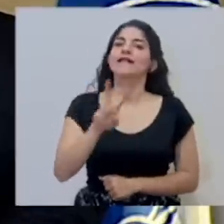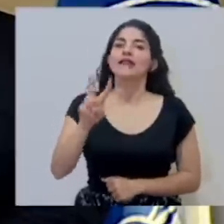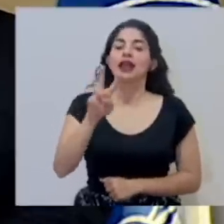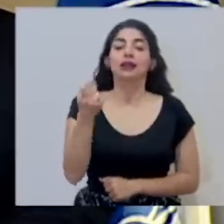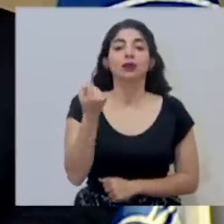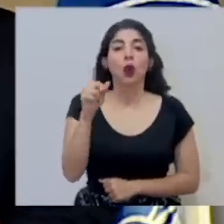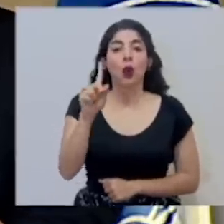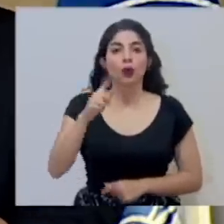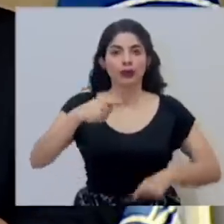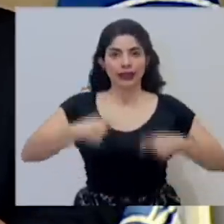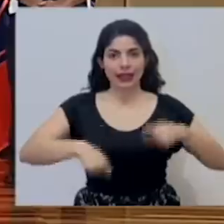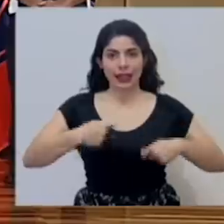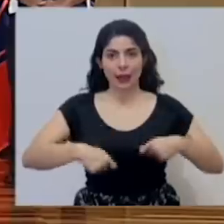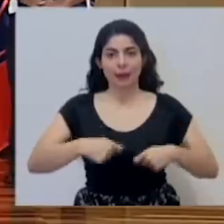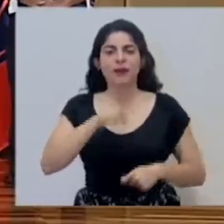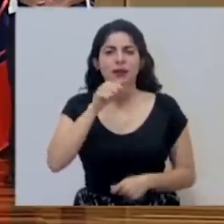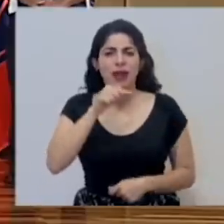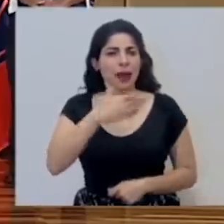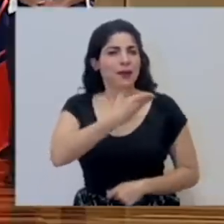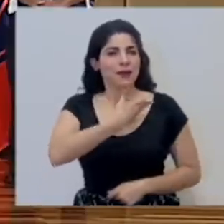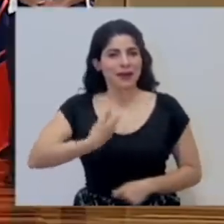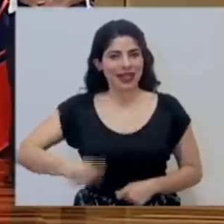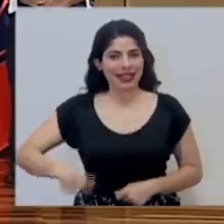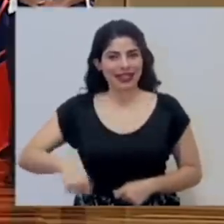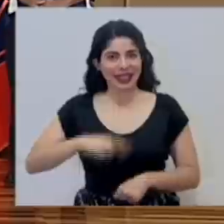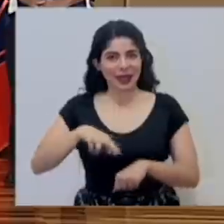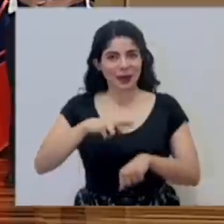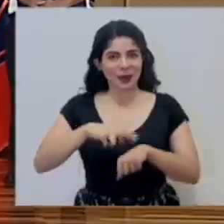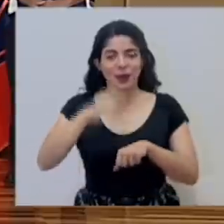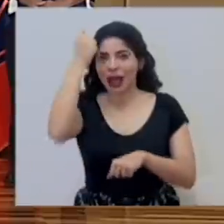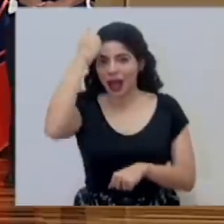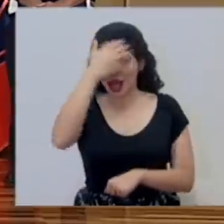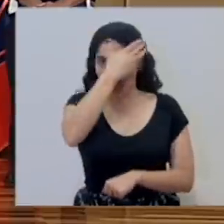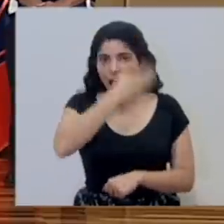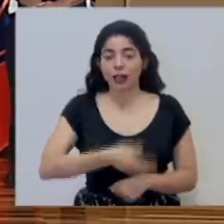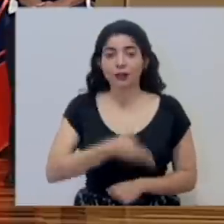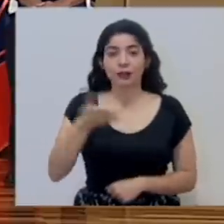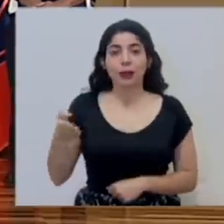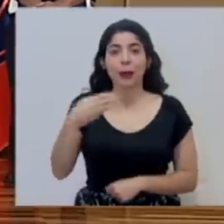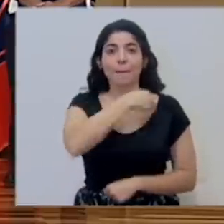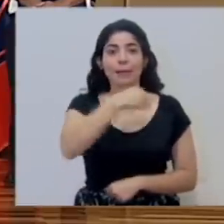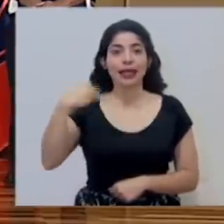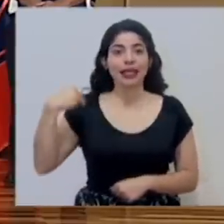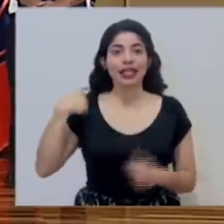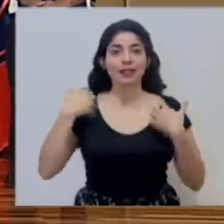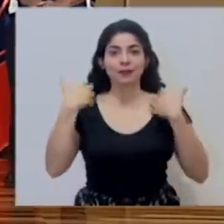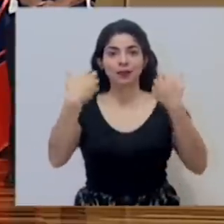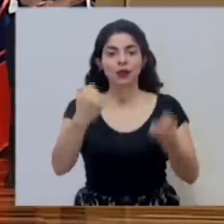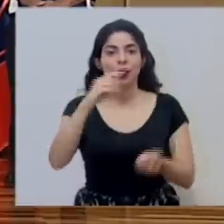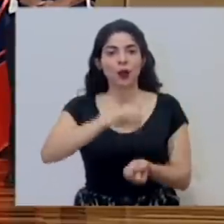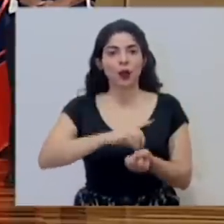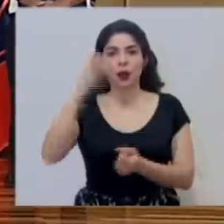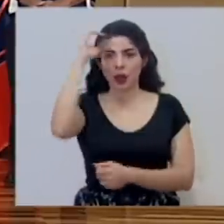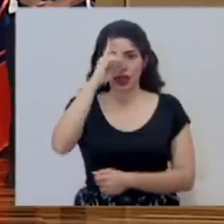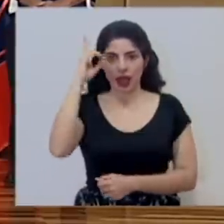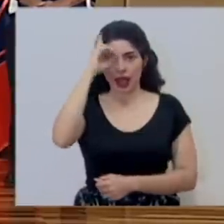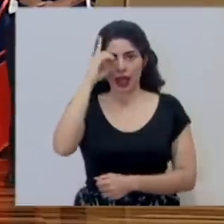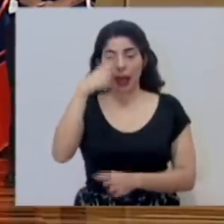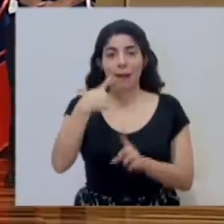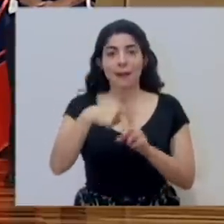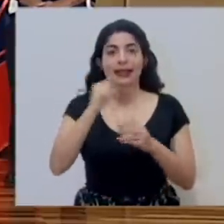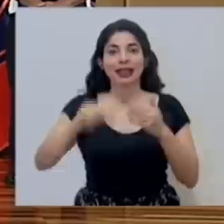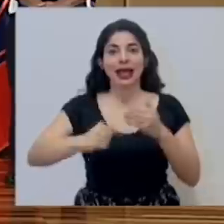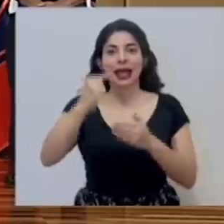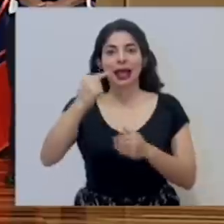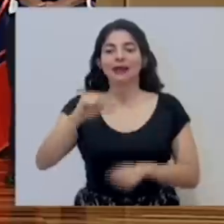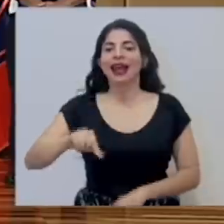viernes 11 de septiembre, el presidente de la república, el señor Carlos Alvarado Quesada, el ministro de salud del doctor Daniel